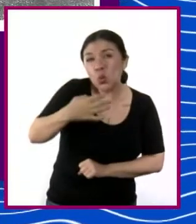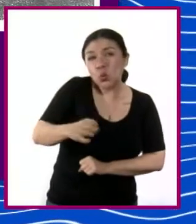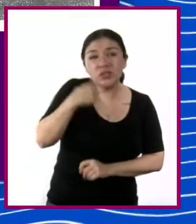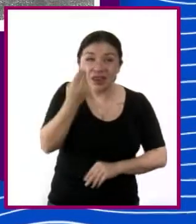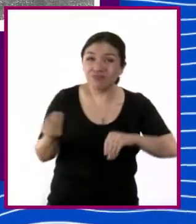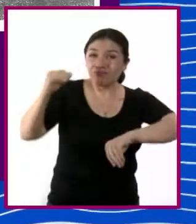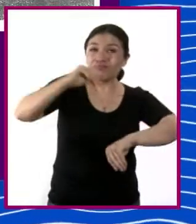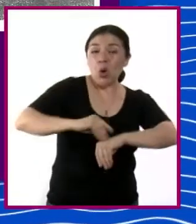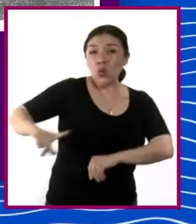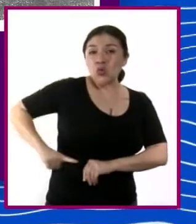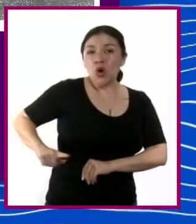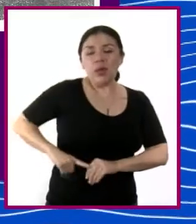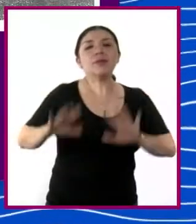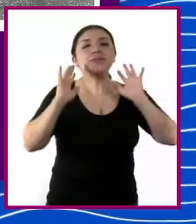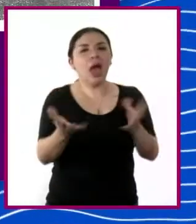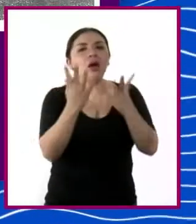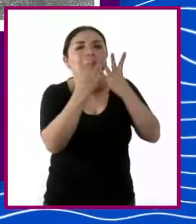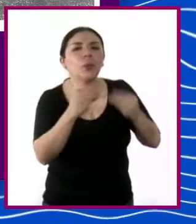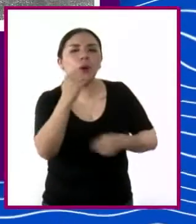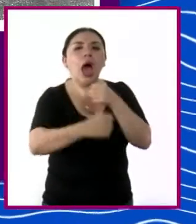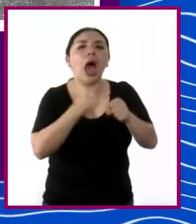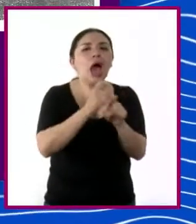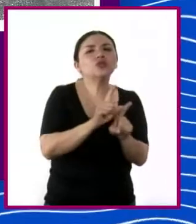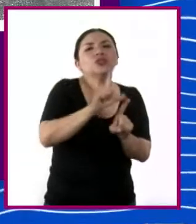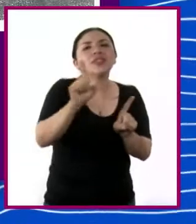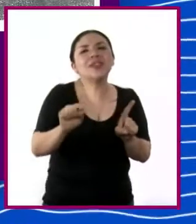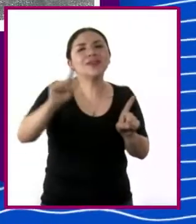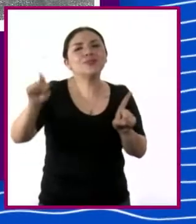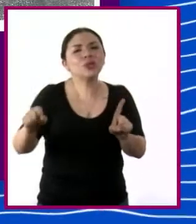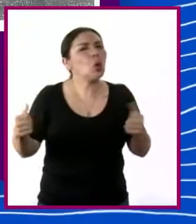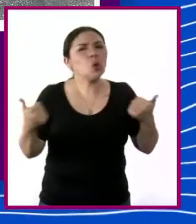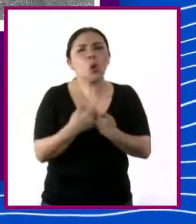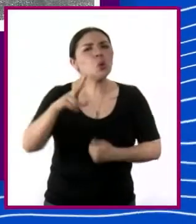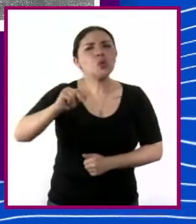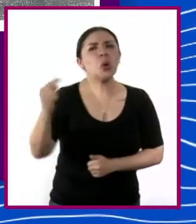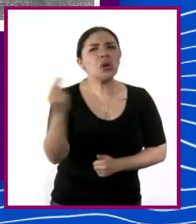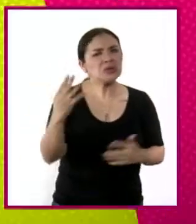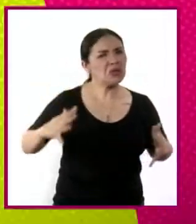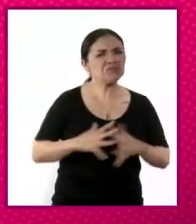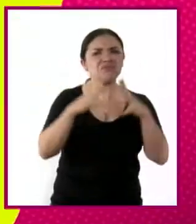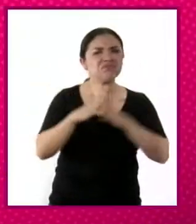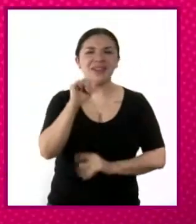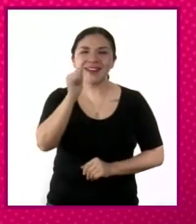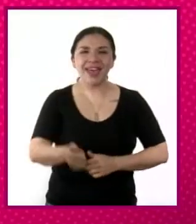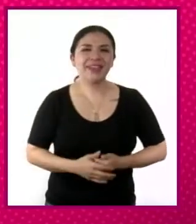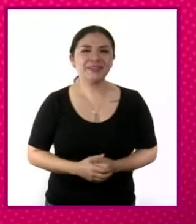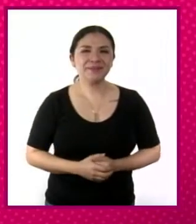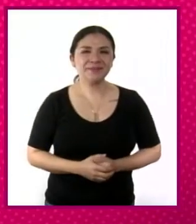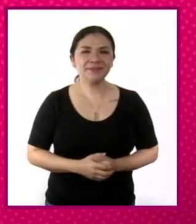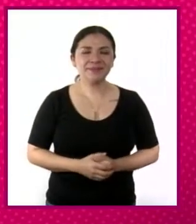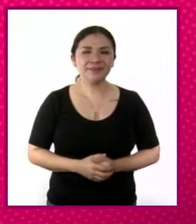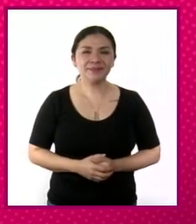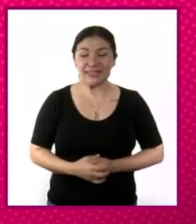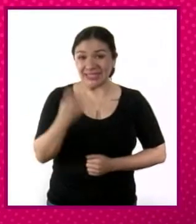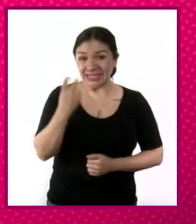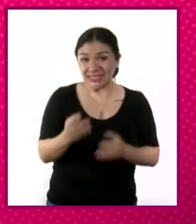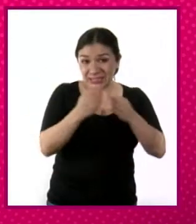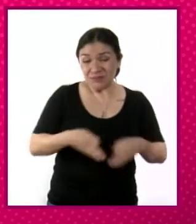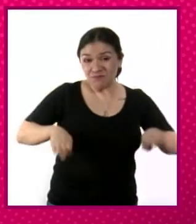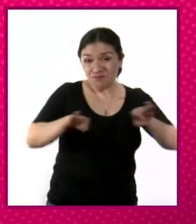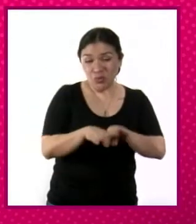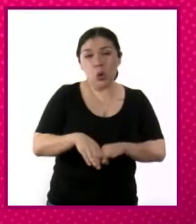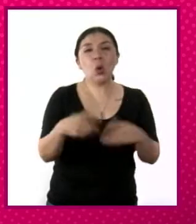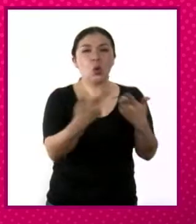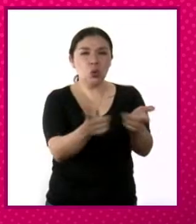pudo ser resuelto en los años subsecuentes sin el uso de las armas. La importancia del